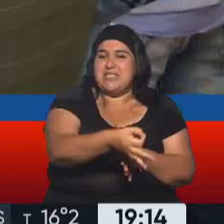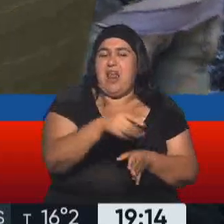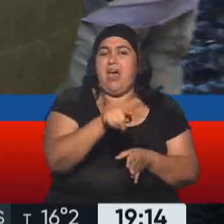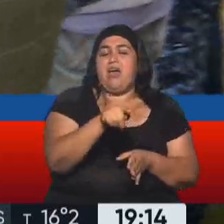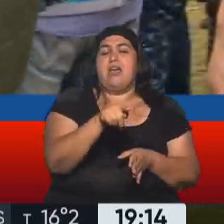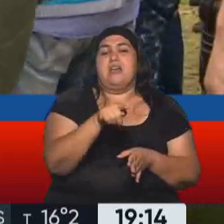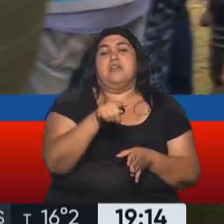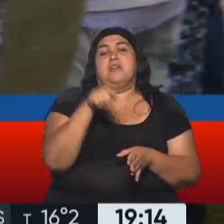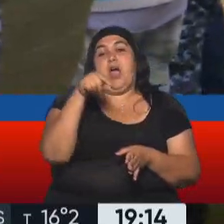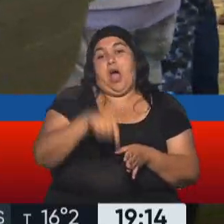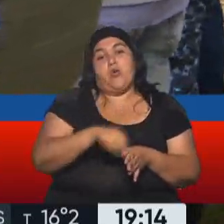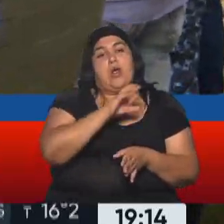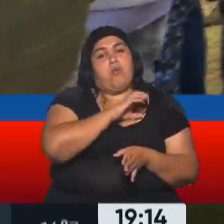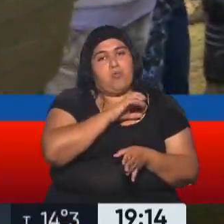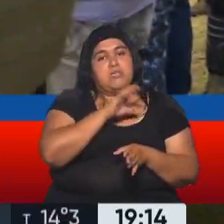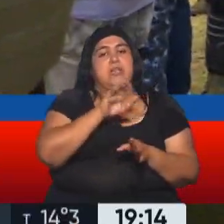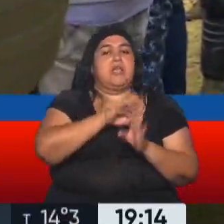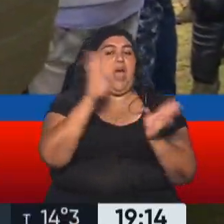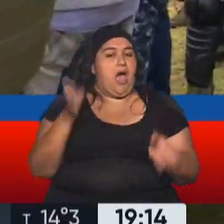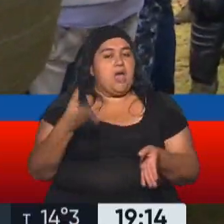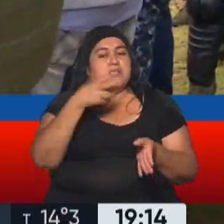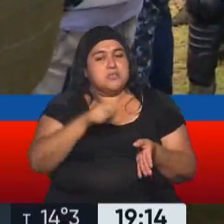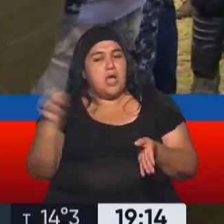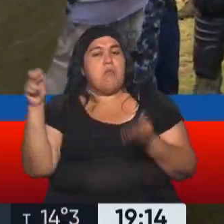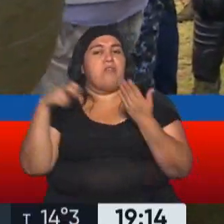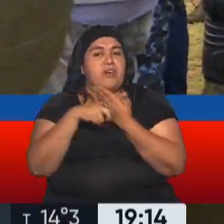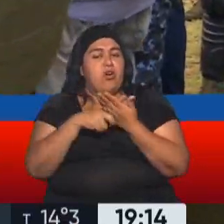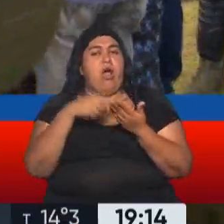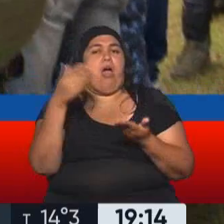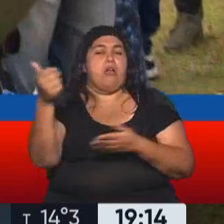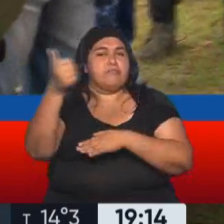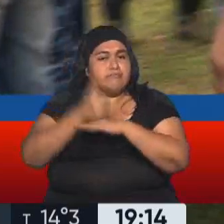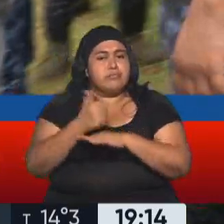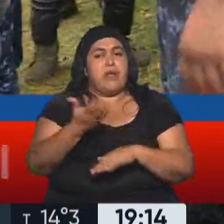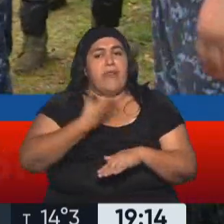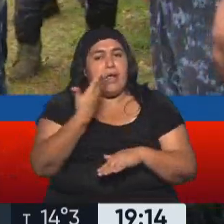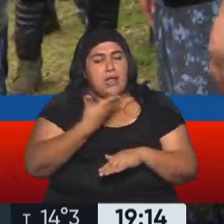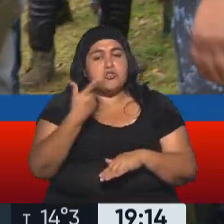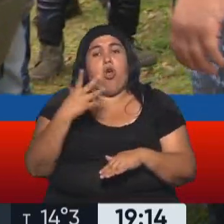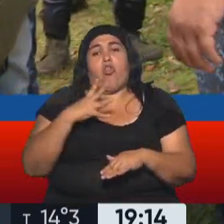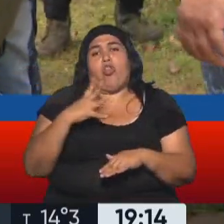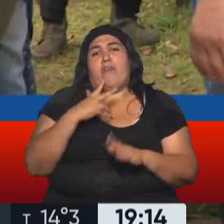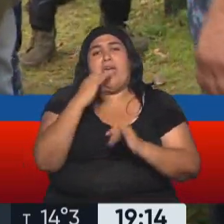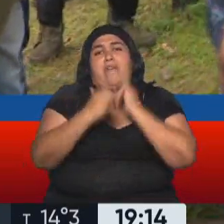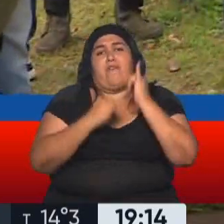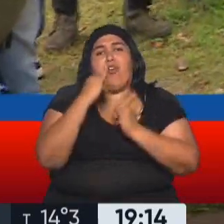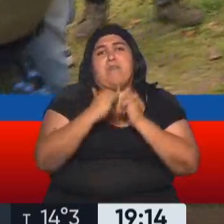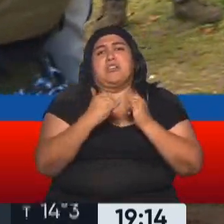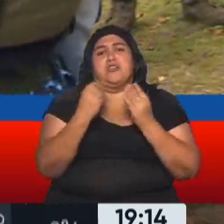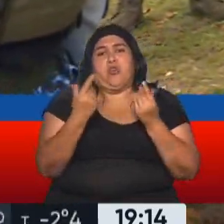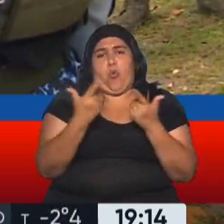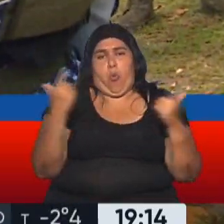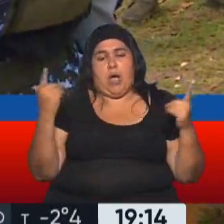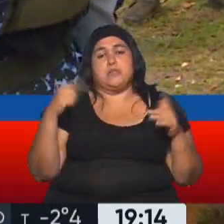policía le ingresa al destacamento, lógicamente hacen todo el protocolo, llaman al fiscal, toman declaración. Y todavía no hay demasiados datos sobre esta investigación.